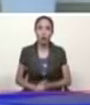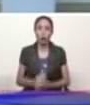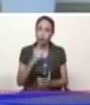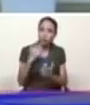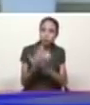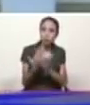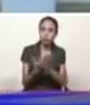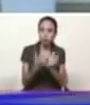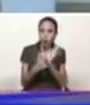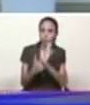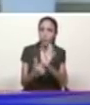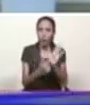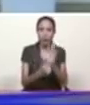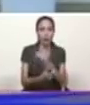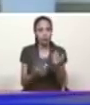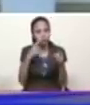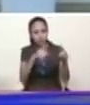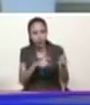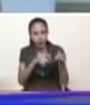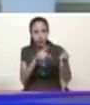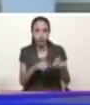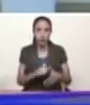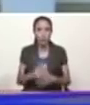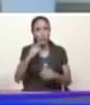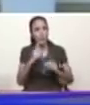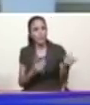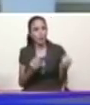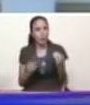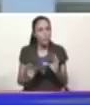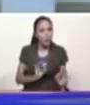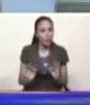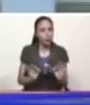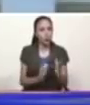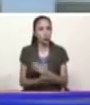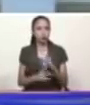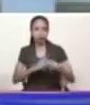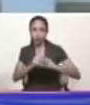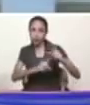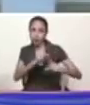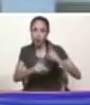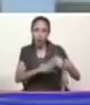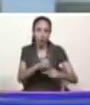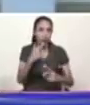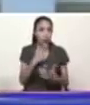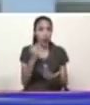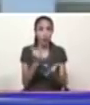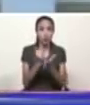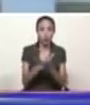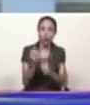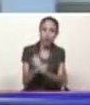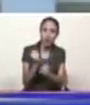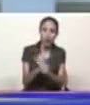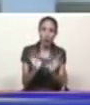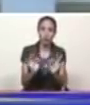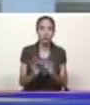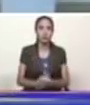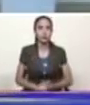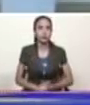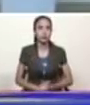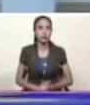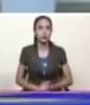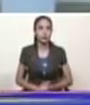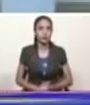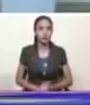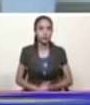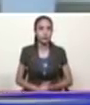concretos que es lo más importante la preparación la planificación la ejecución y los resultados productivos